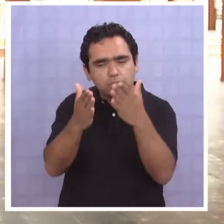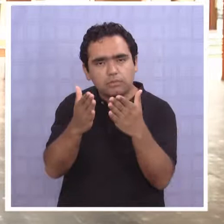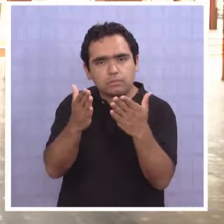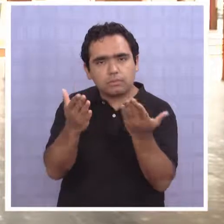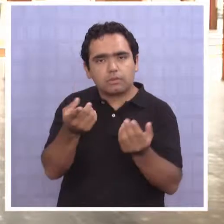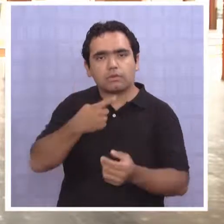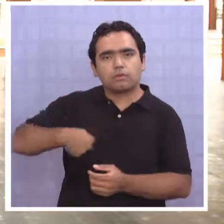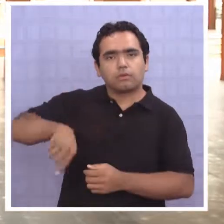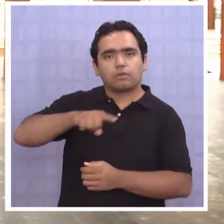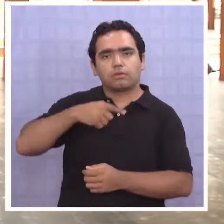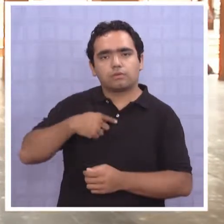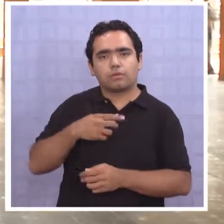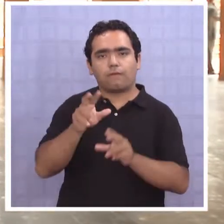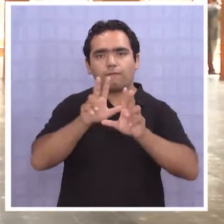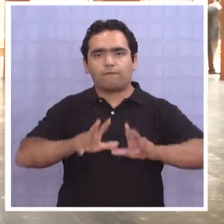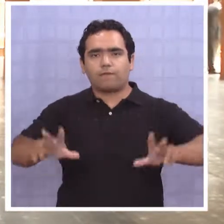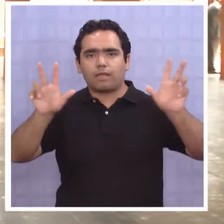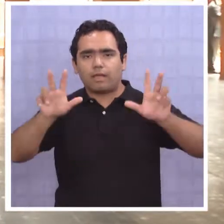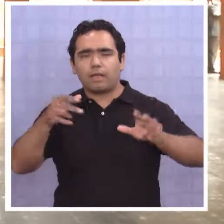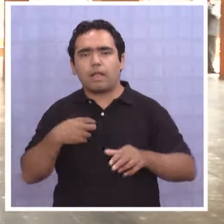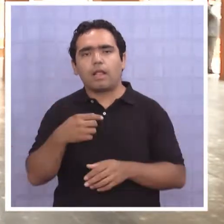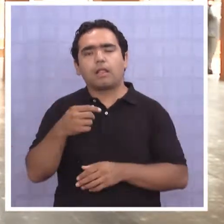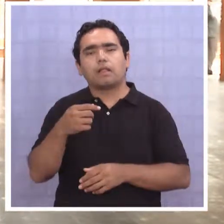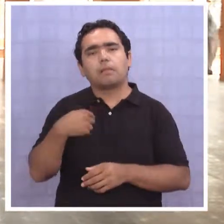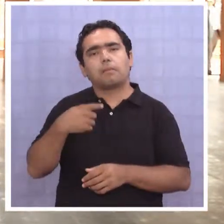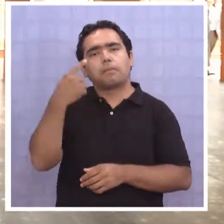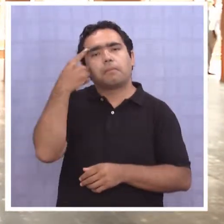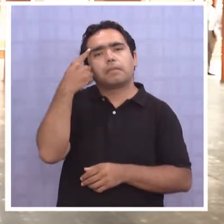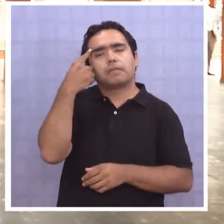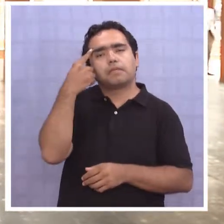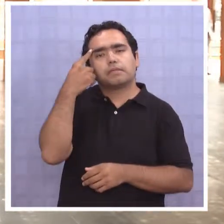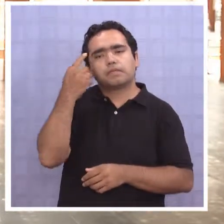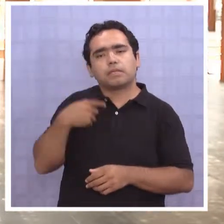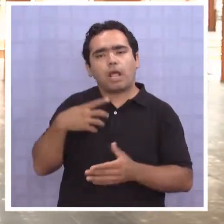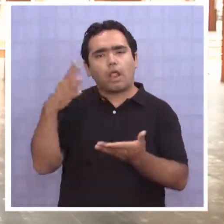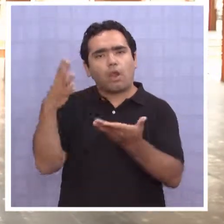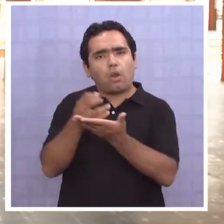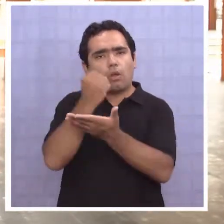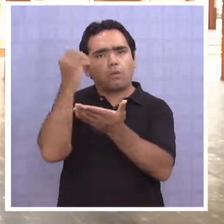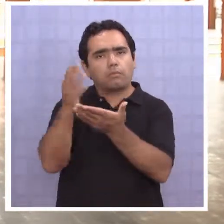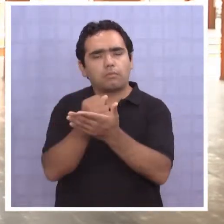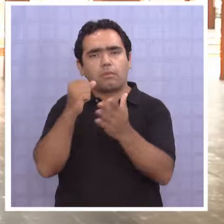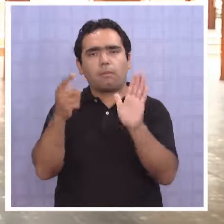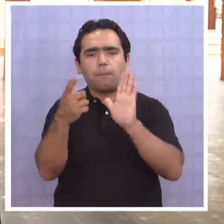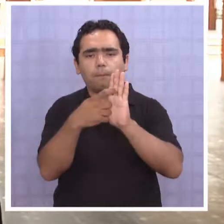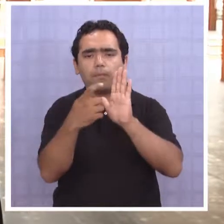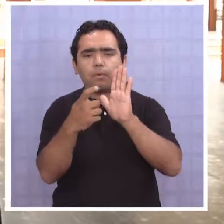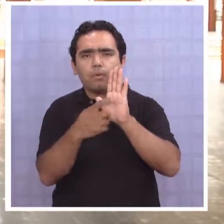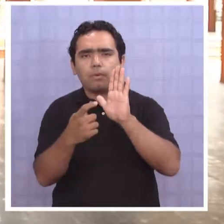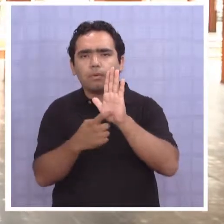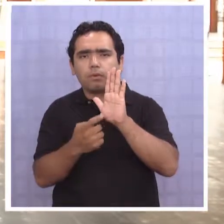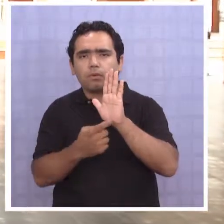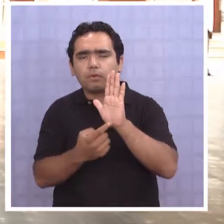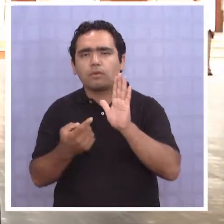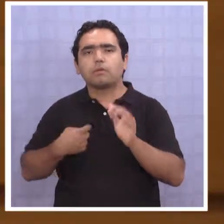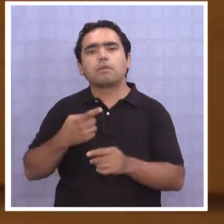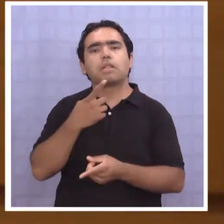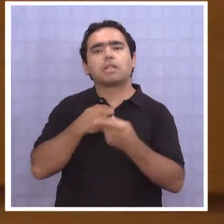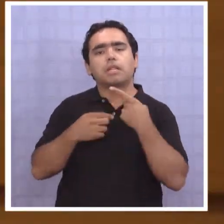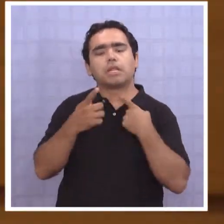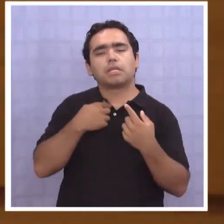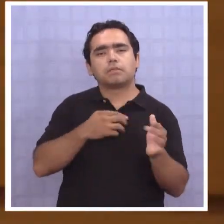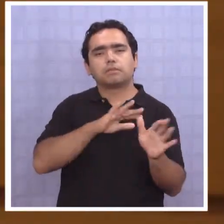nosotros como fiscalía, a nuestro juicio, hemos ido logrando asentar los puntos que nos interesan respecto a nuestra teoría del caso.